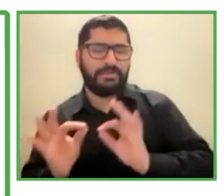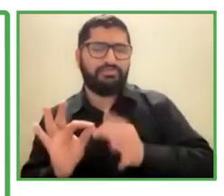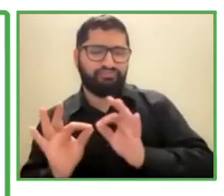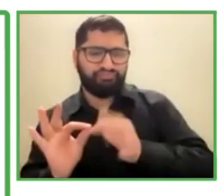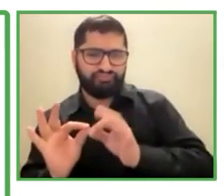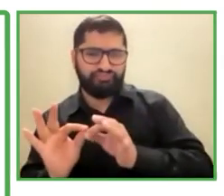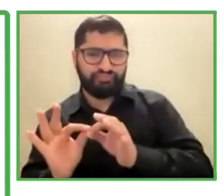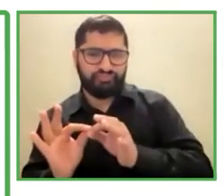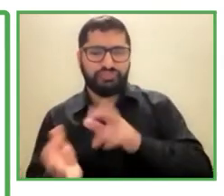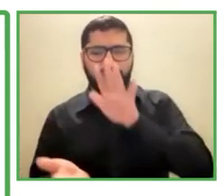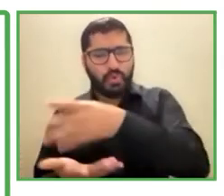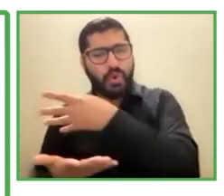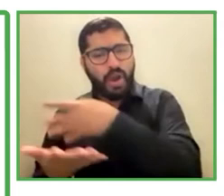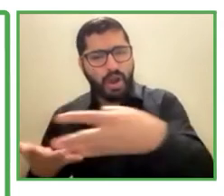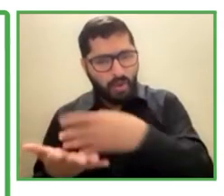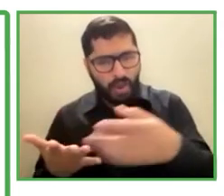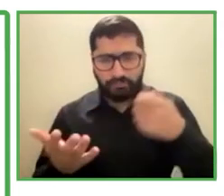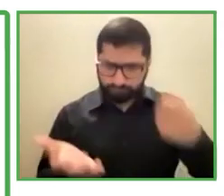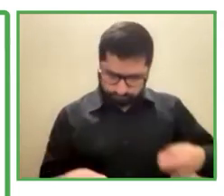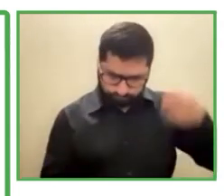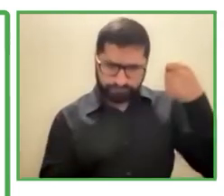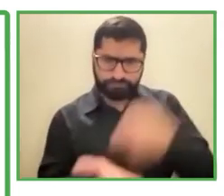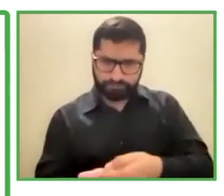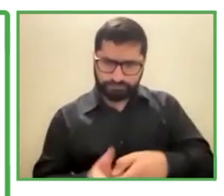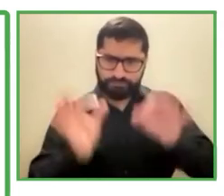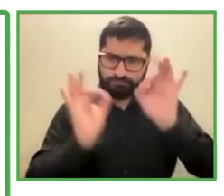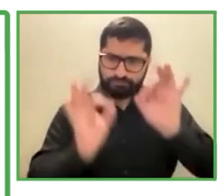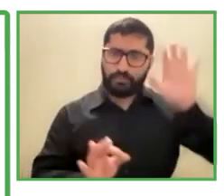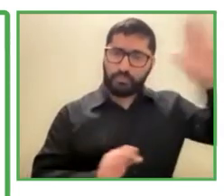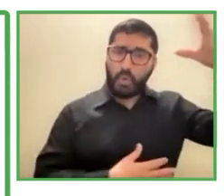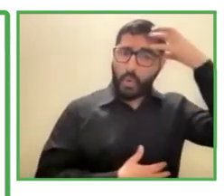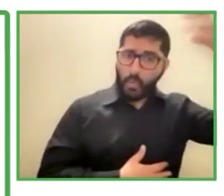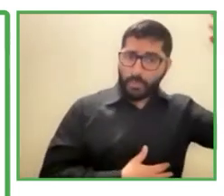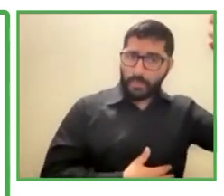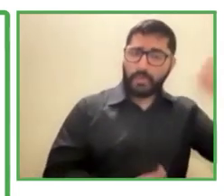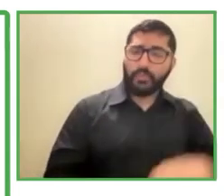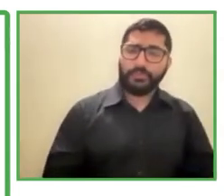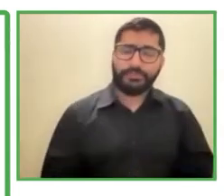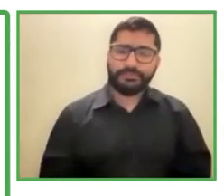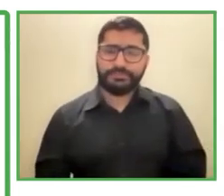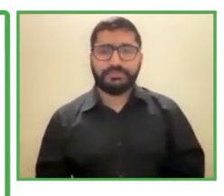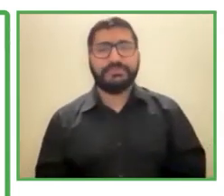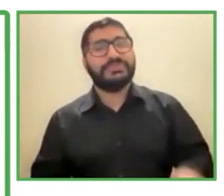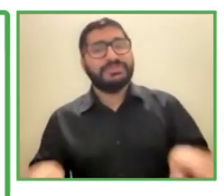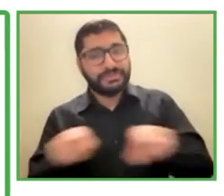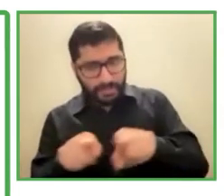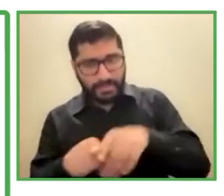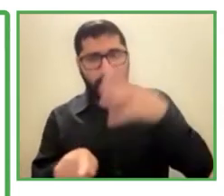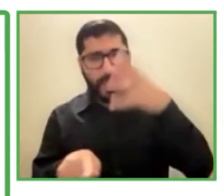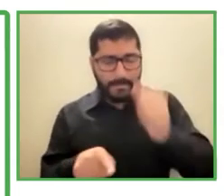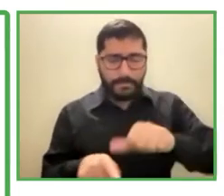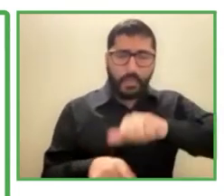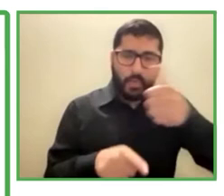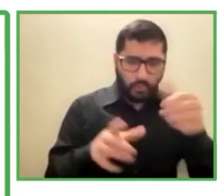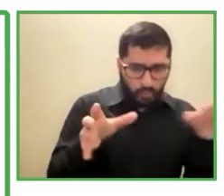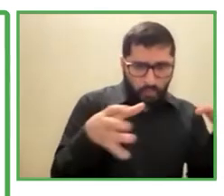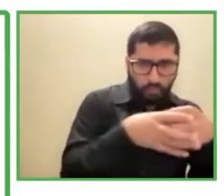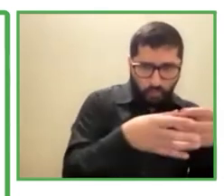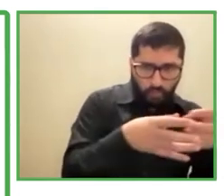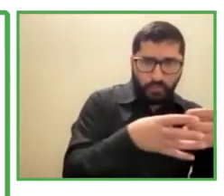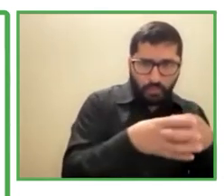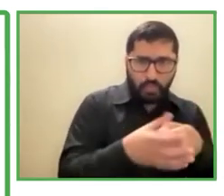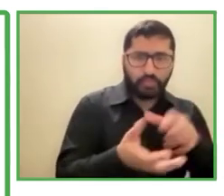ministro por el ministerio y también tenemos consejerías en lenguaje internacional de señas